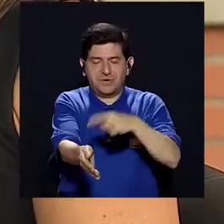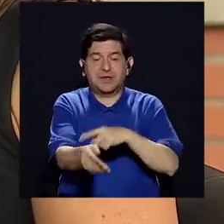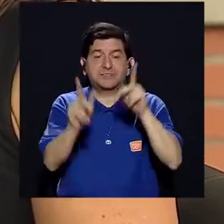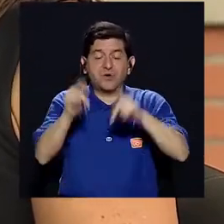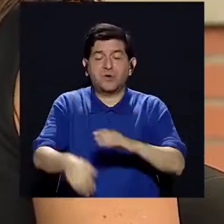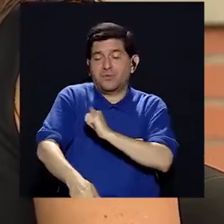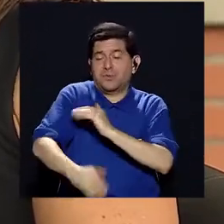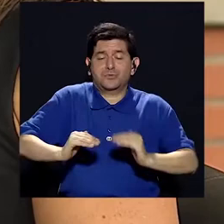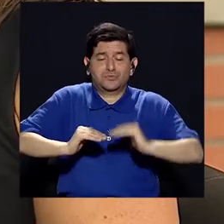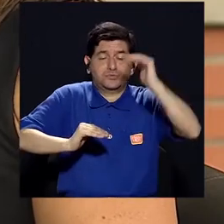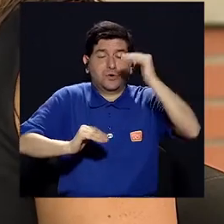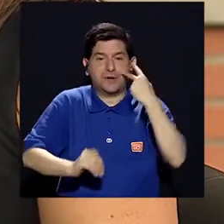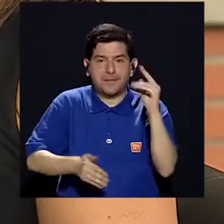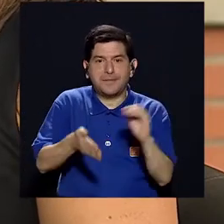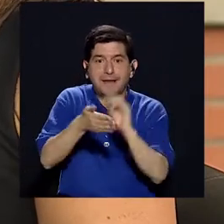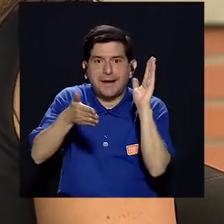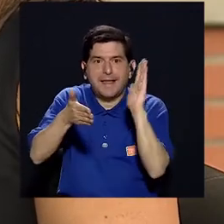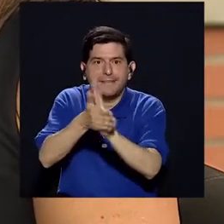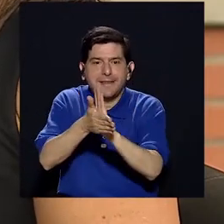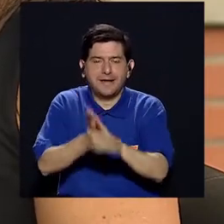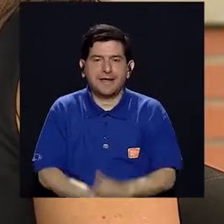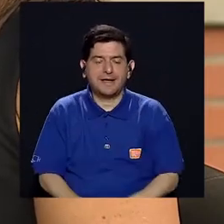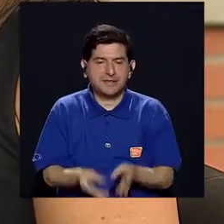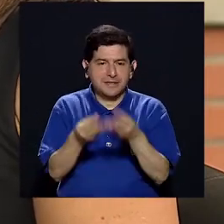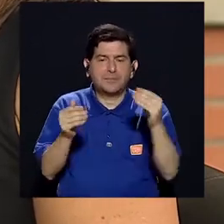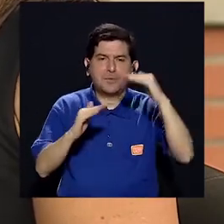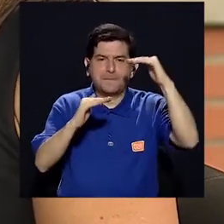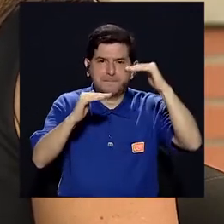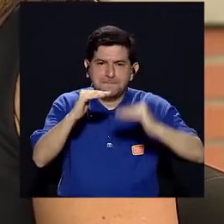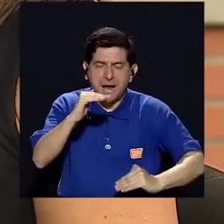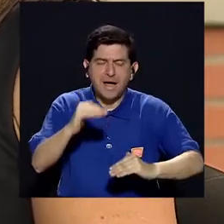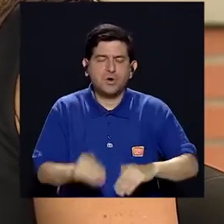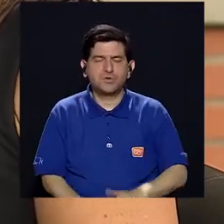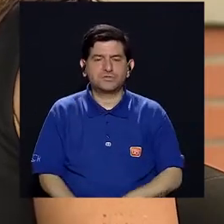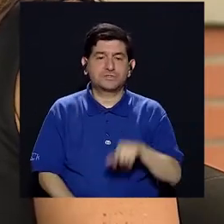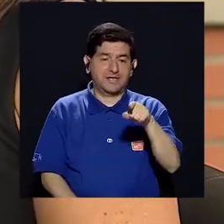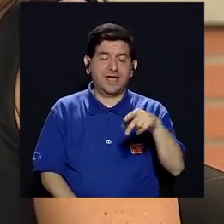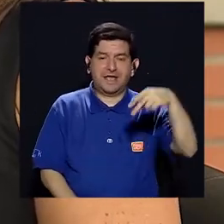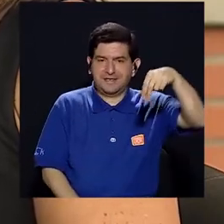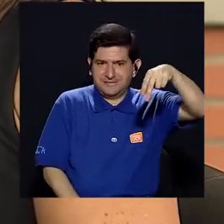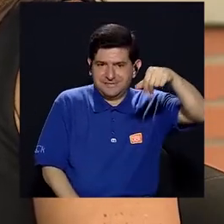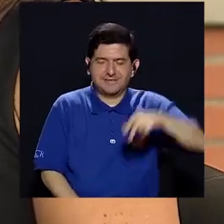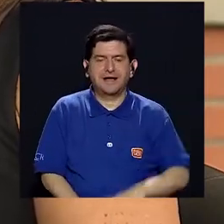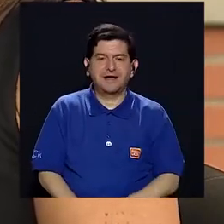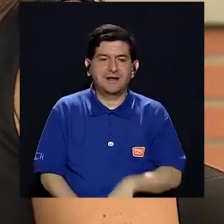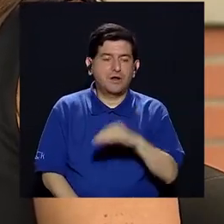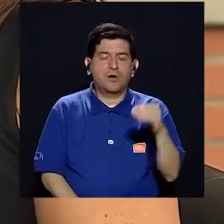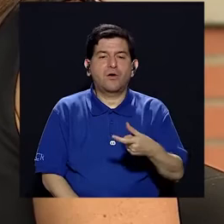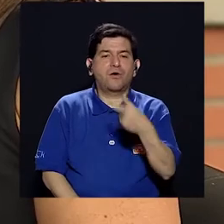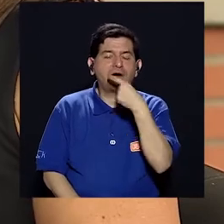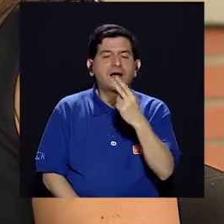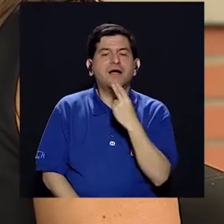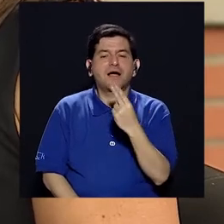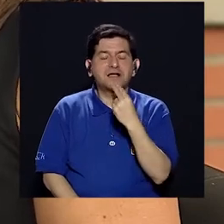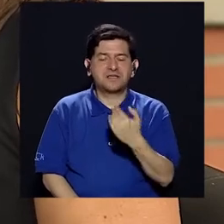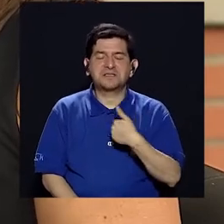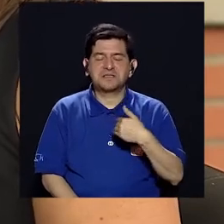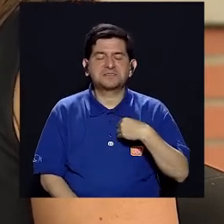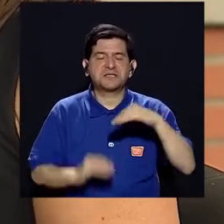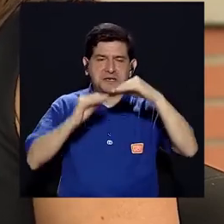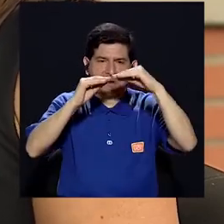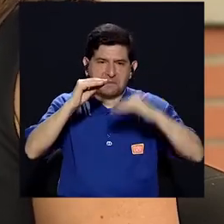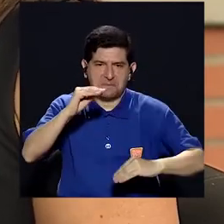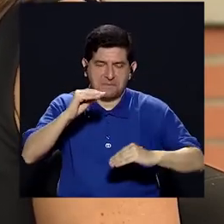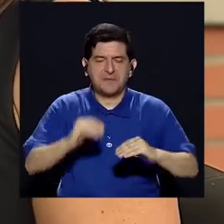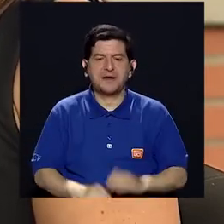hipertensas. Es importante no que se fijen en la etiqueta nutricional y que busquen productos bajos en sodio. En el caso, como les decía, galletas dulces por lo general son